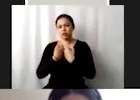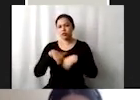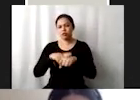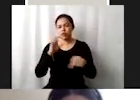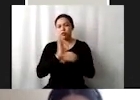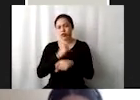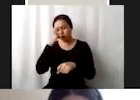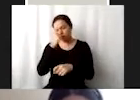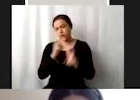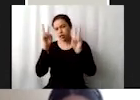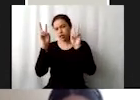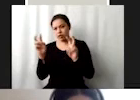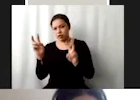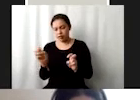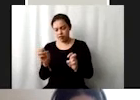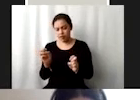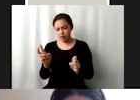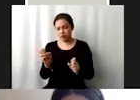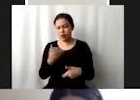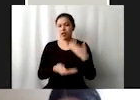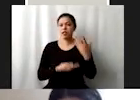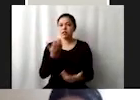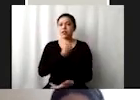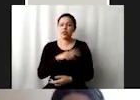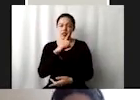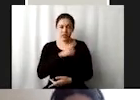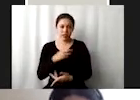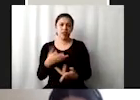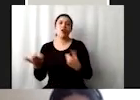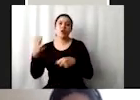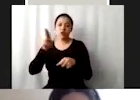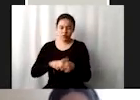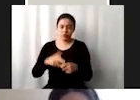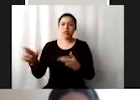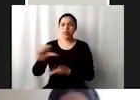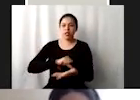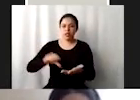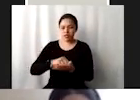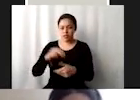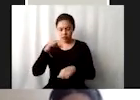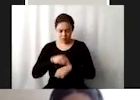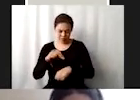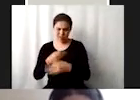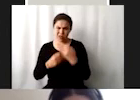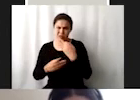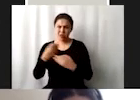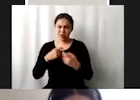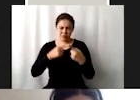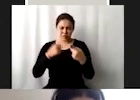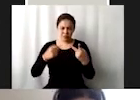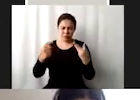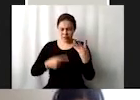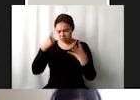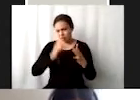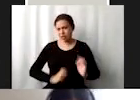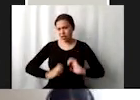este tema de los servicios de salud, los hospitales, los centros médicos, todo lo que tiene que ver con infraestructura